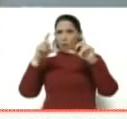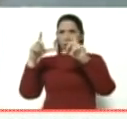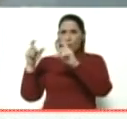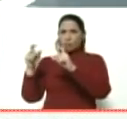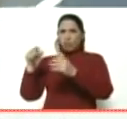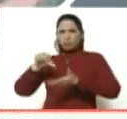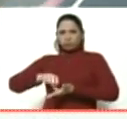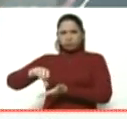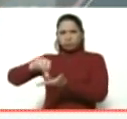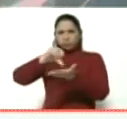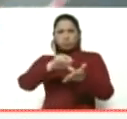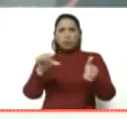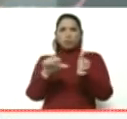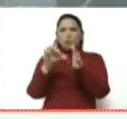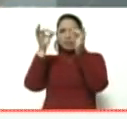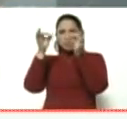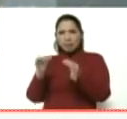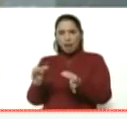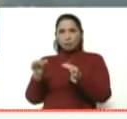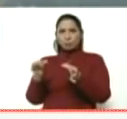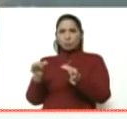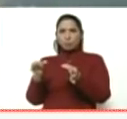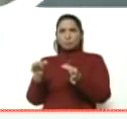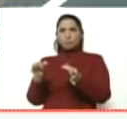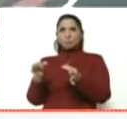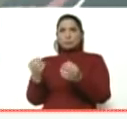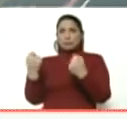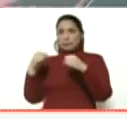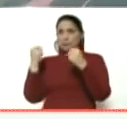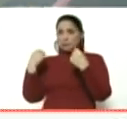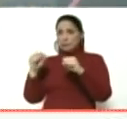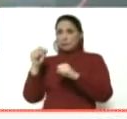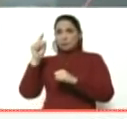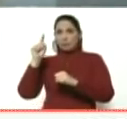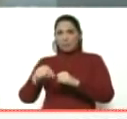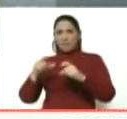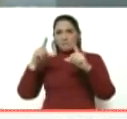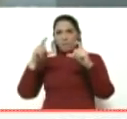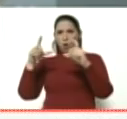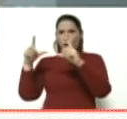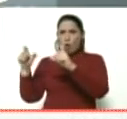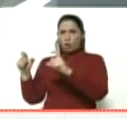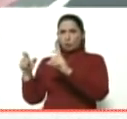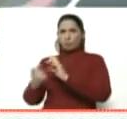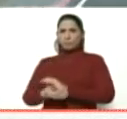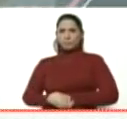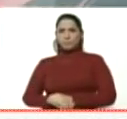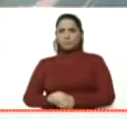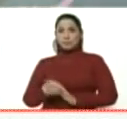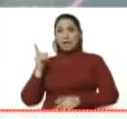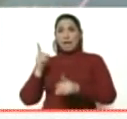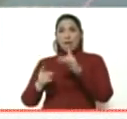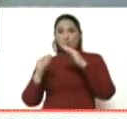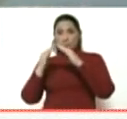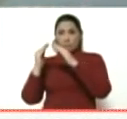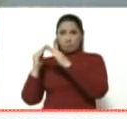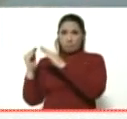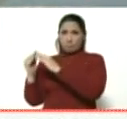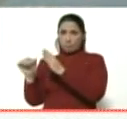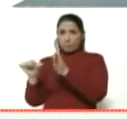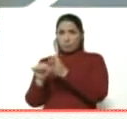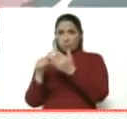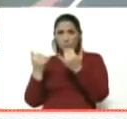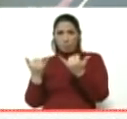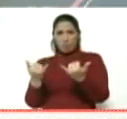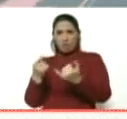coordenadas de los campos de entrenamiento en la Alta Guajira, incluso con fotos de las fachadas de algunas de las casas, donde ahora estos